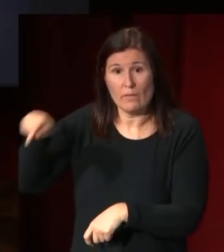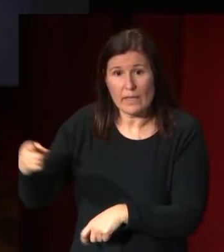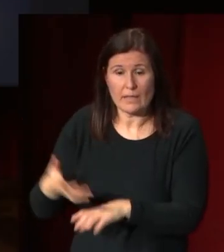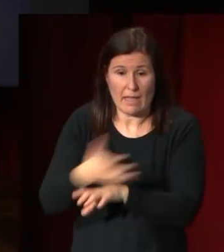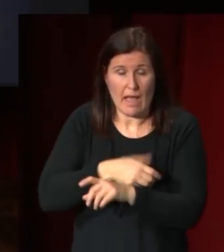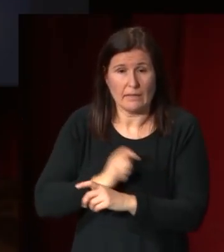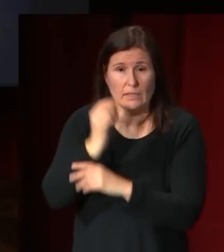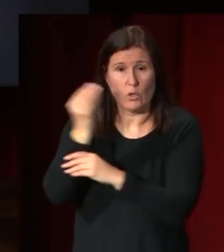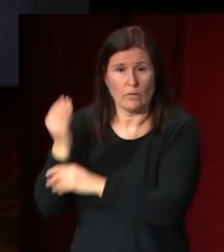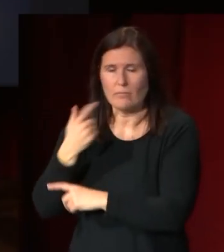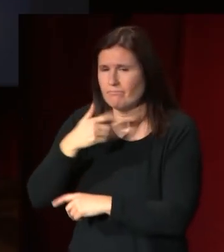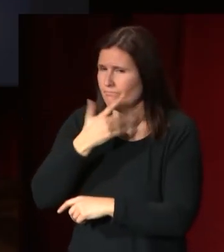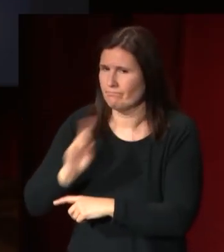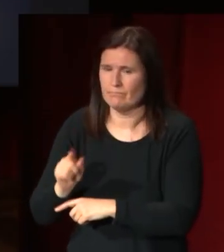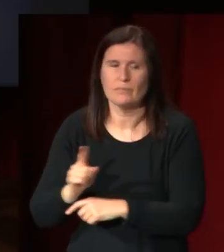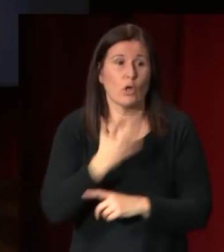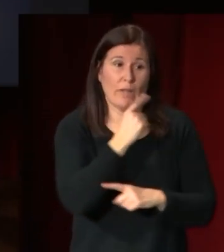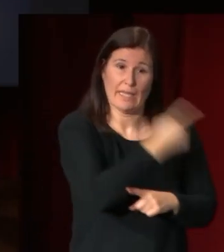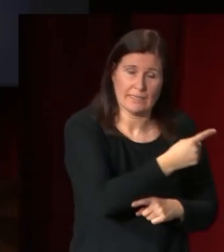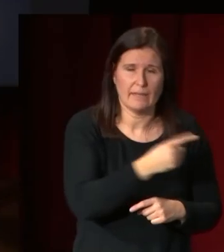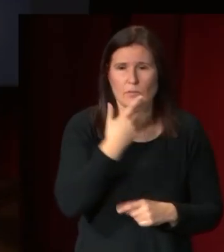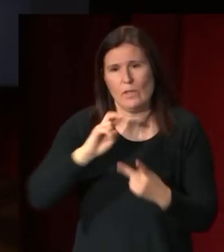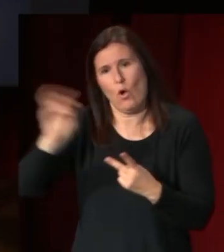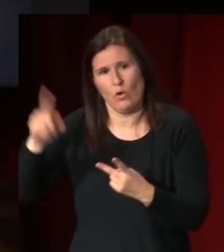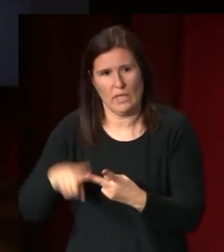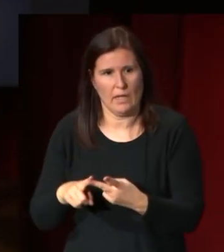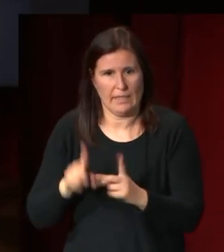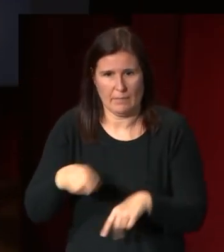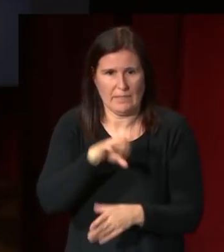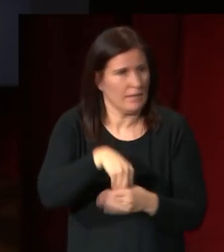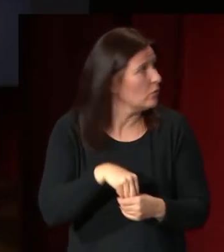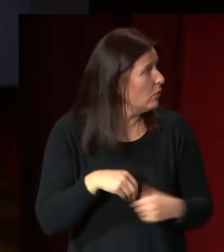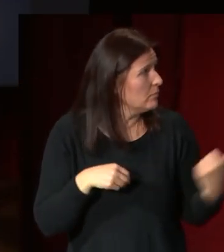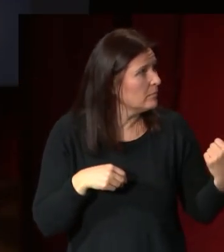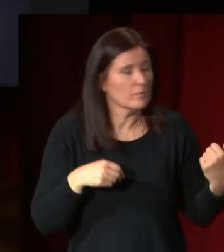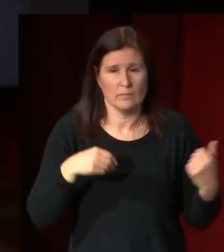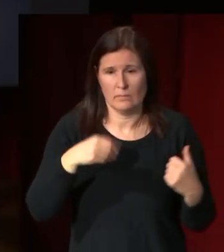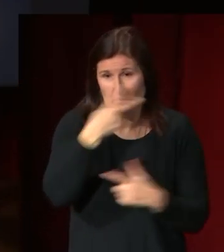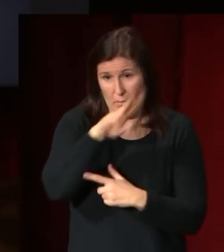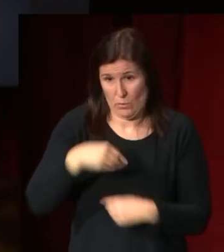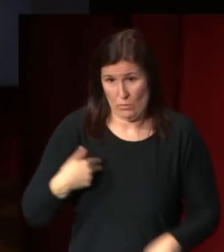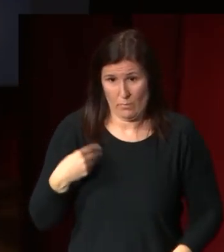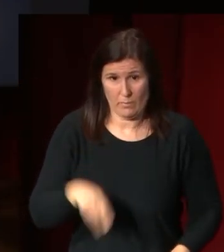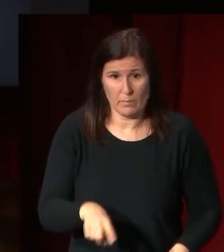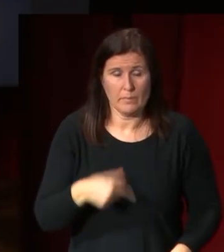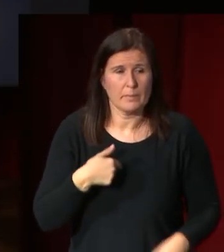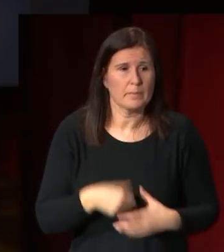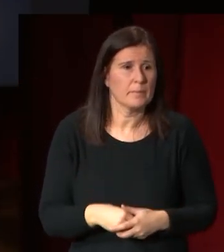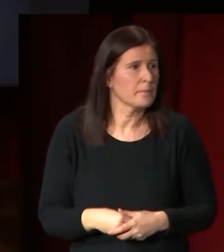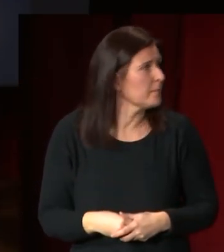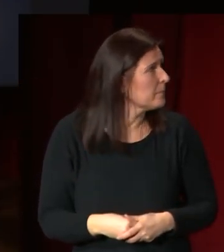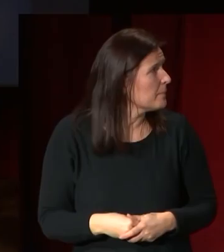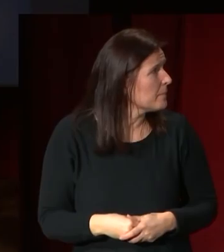anterior se conocía esta y luego se conocía otra que también la tenemos aquí en el museo que es en la lectura del